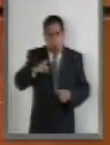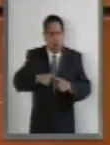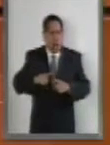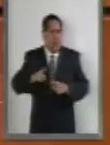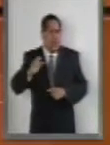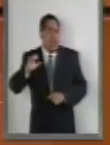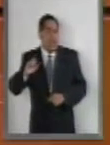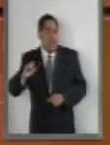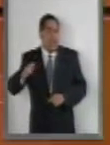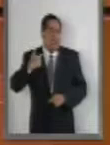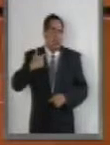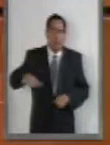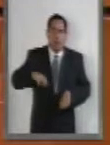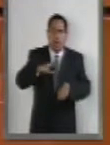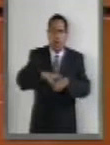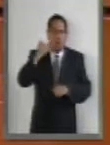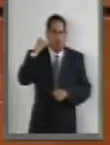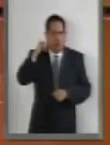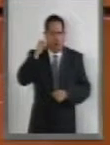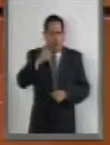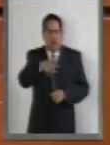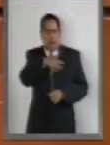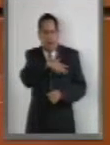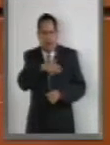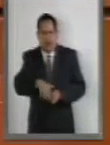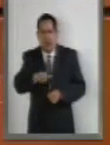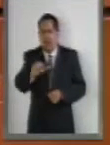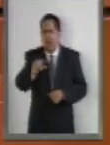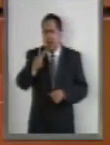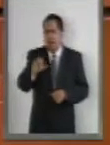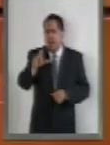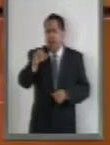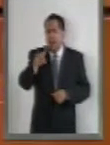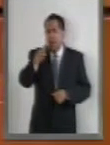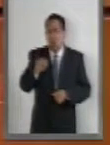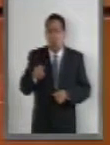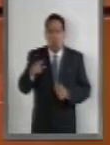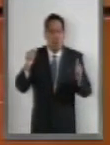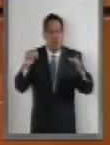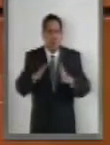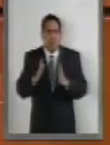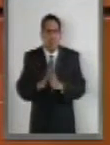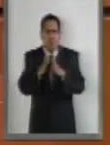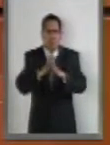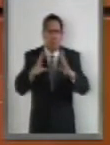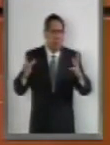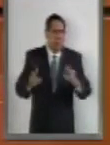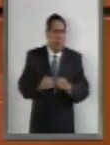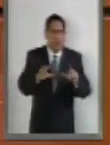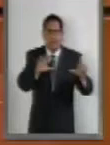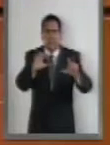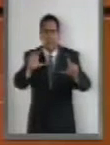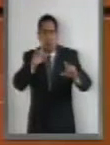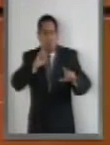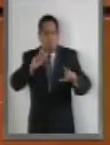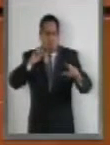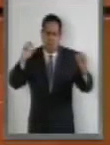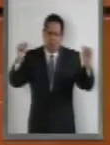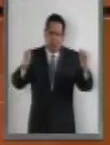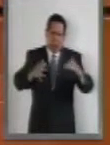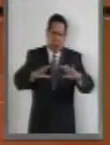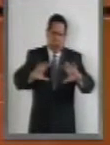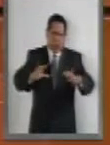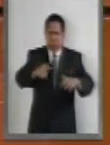gobernador de Yucatán, general Salvador Alvarado, y donde participaron más de 700 mujeres. Para